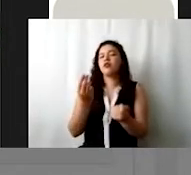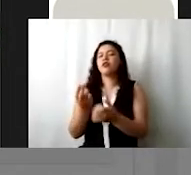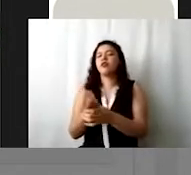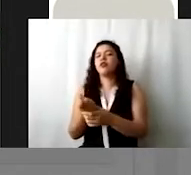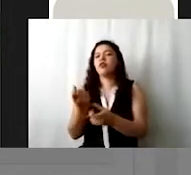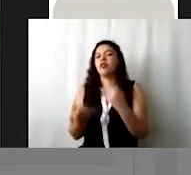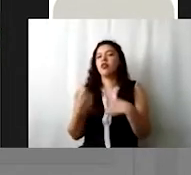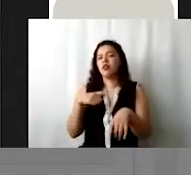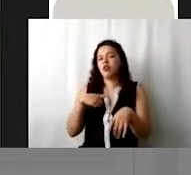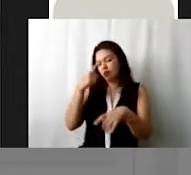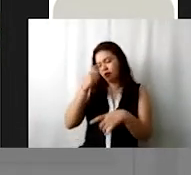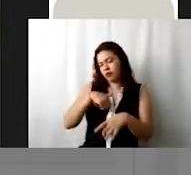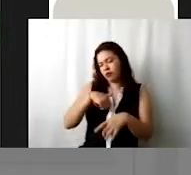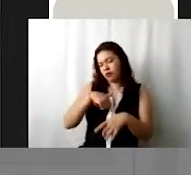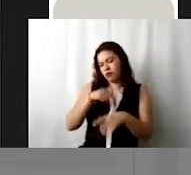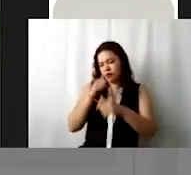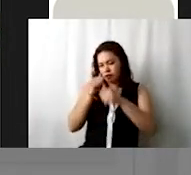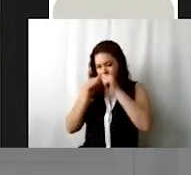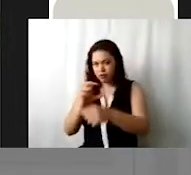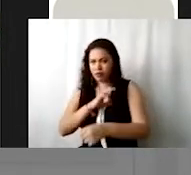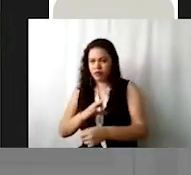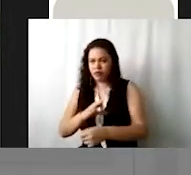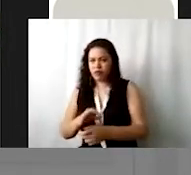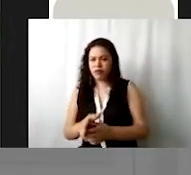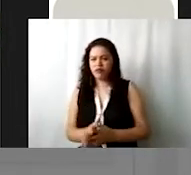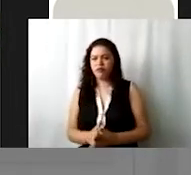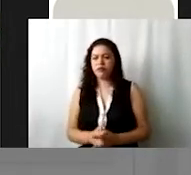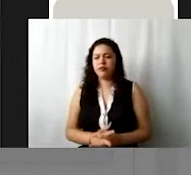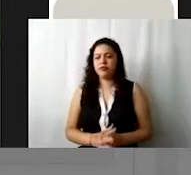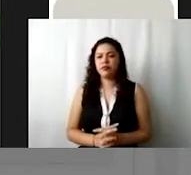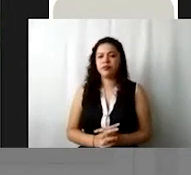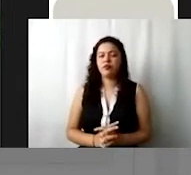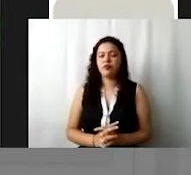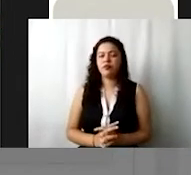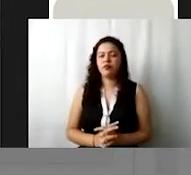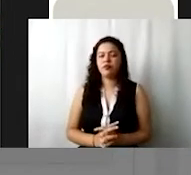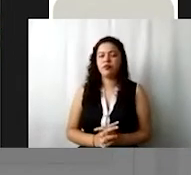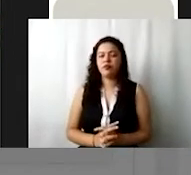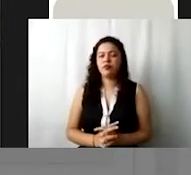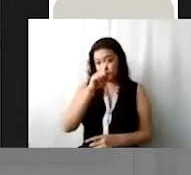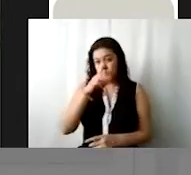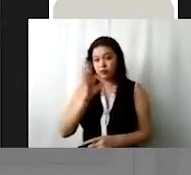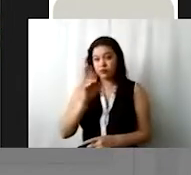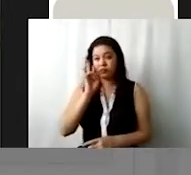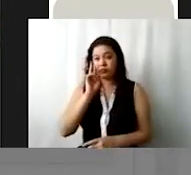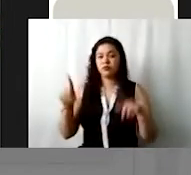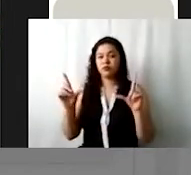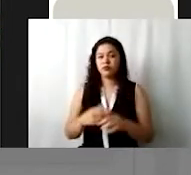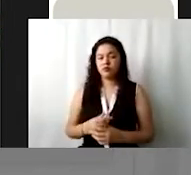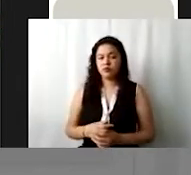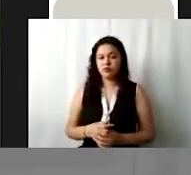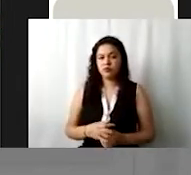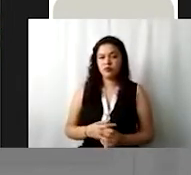programa. Para ello, yo les sugiero, aquí traigo, no sé si pueden observar mi pantalla, ya tengo un trabajo en Word,